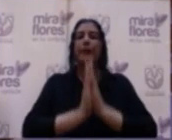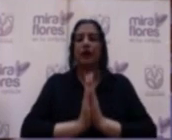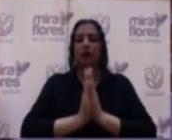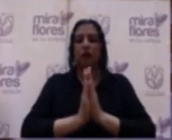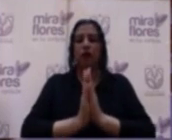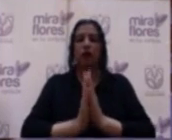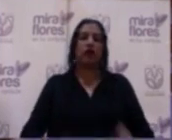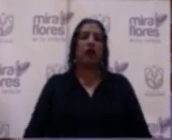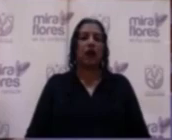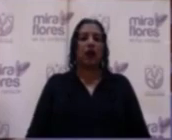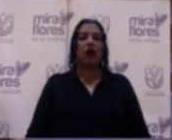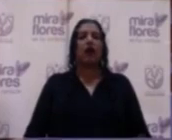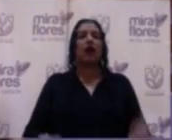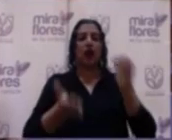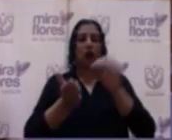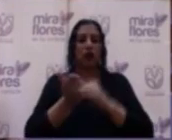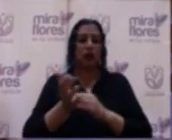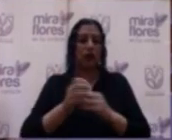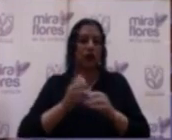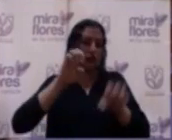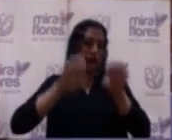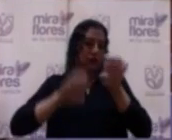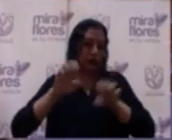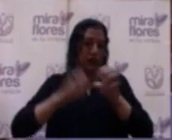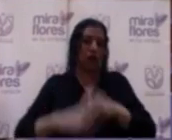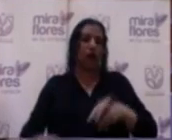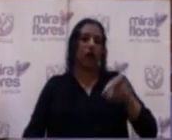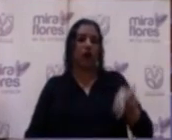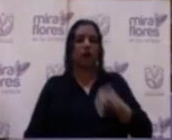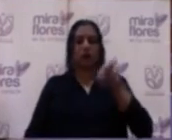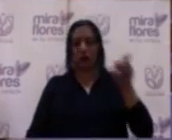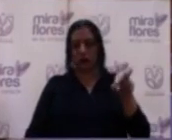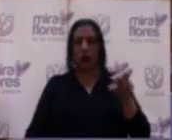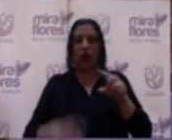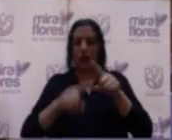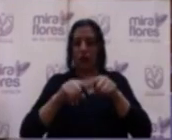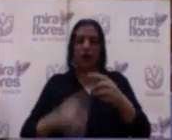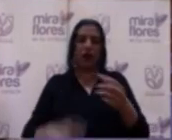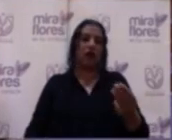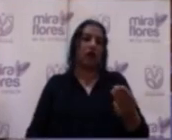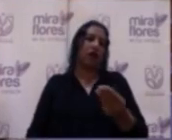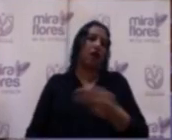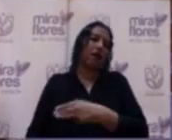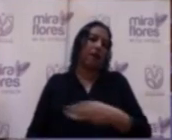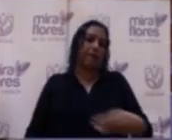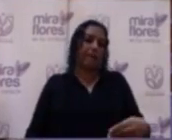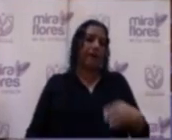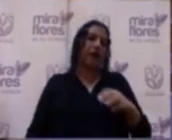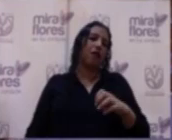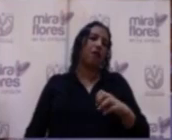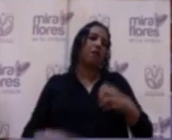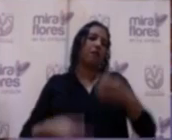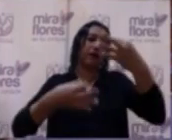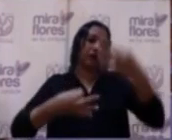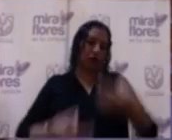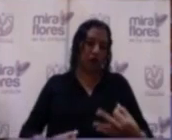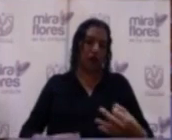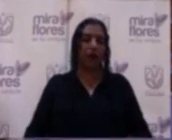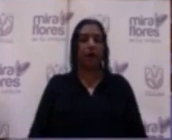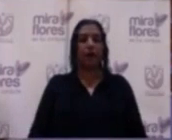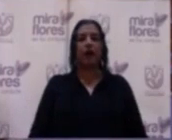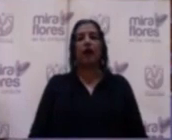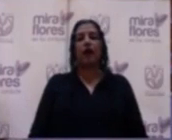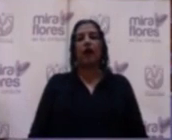de puntaje de acuerdo con la matriz de priorización del MEF respecto a la propuesta de